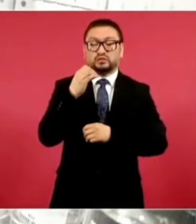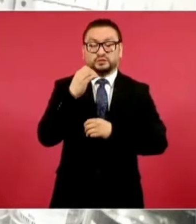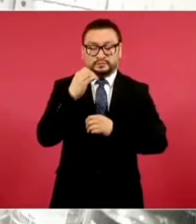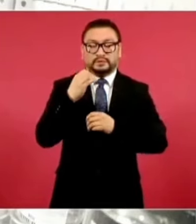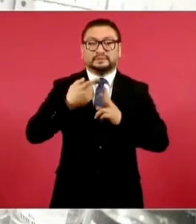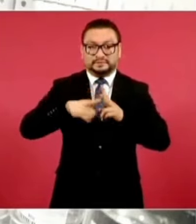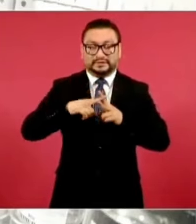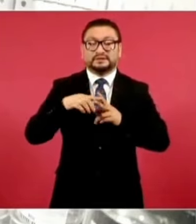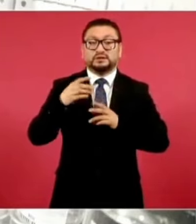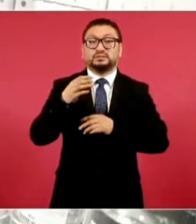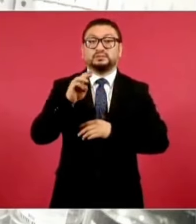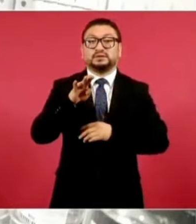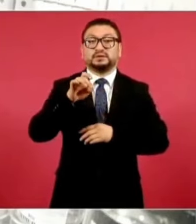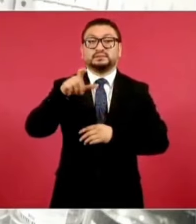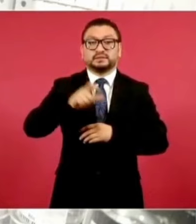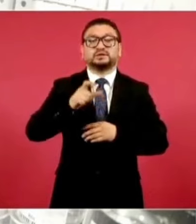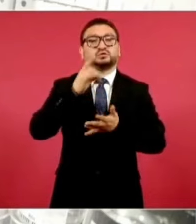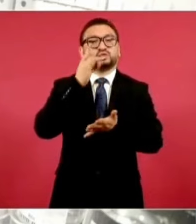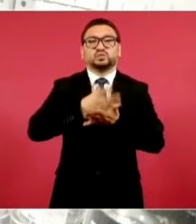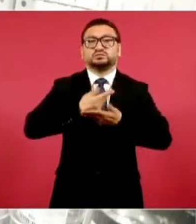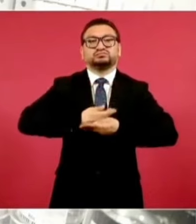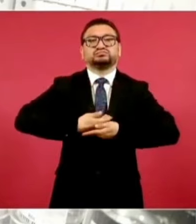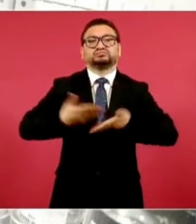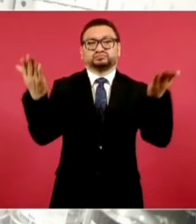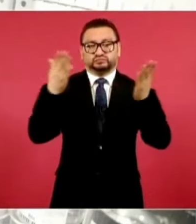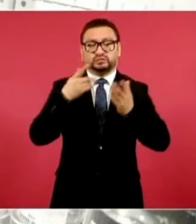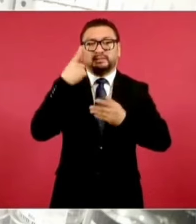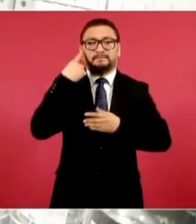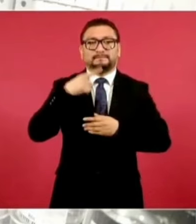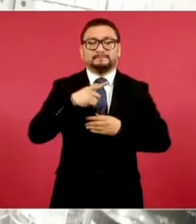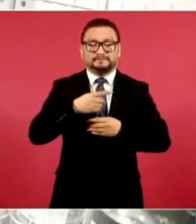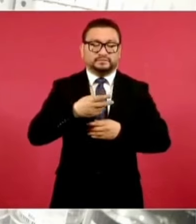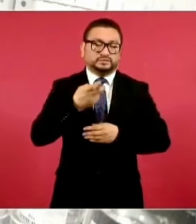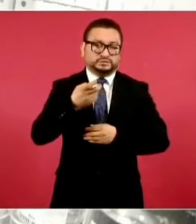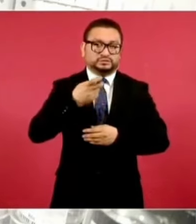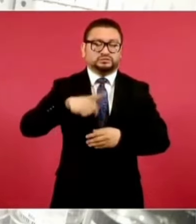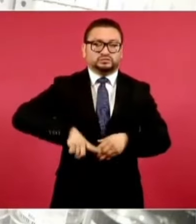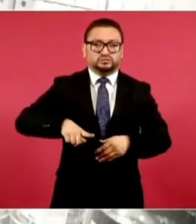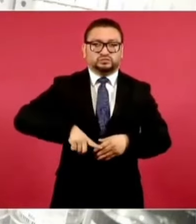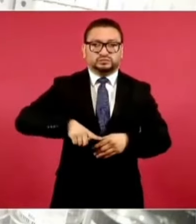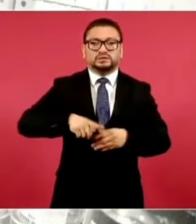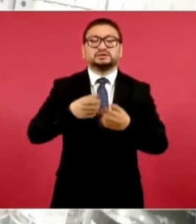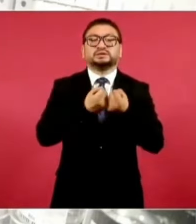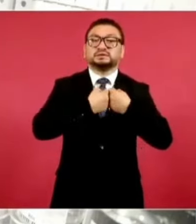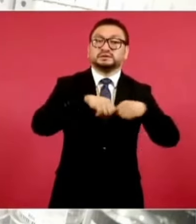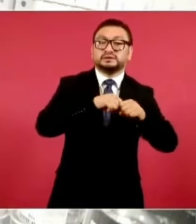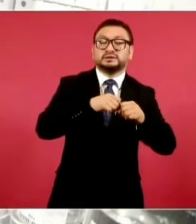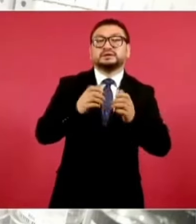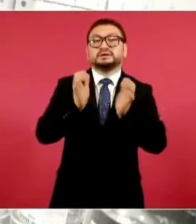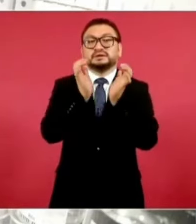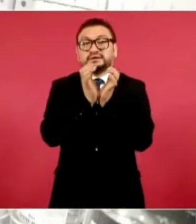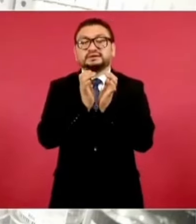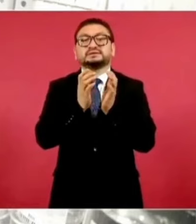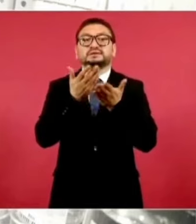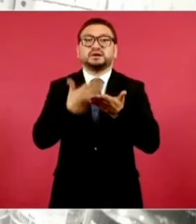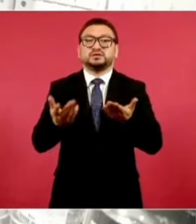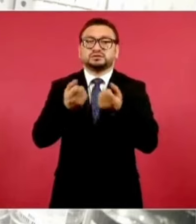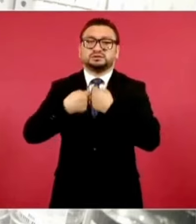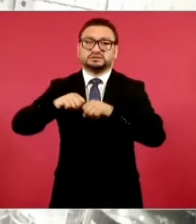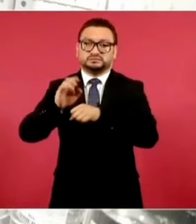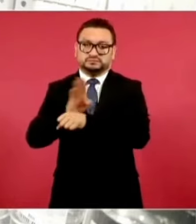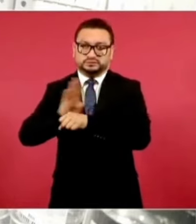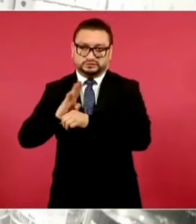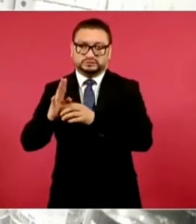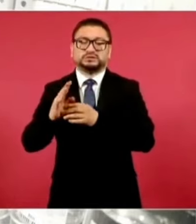convertido en el único distribuidor del sector público, tanto en el IMSS, en el Issste y ahora también en el IMSS